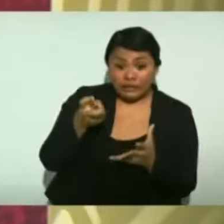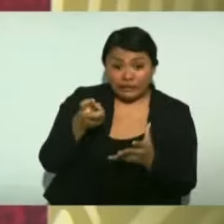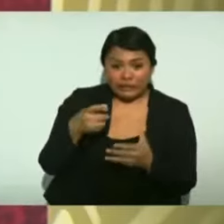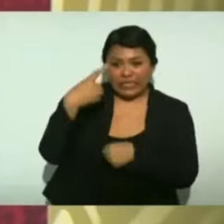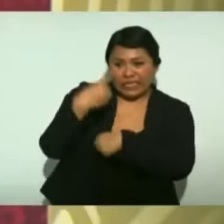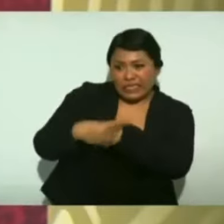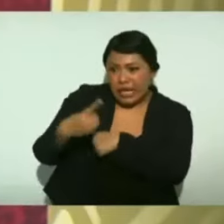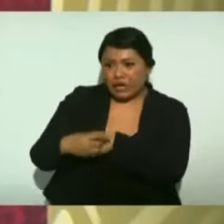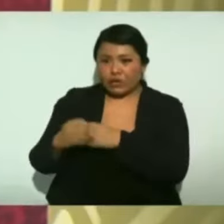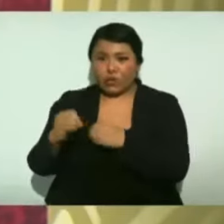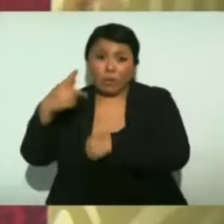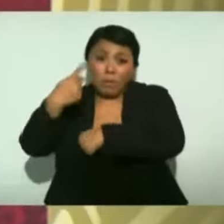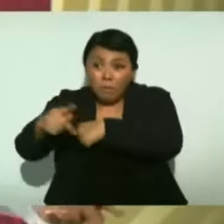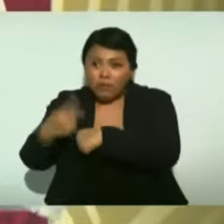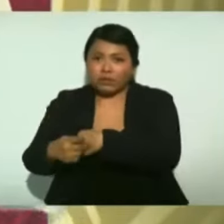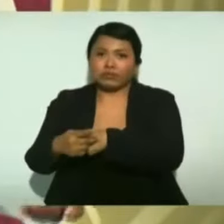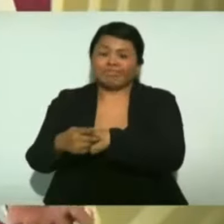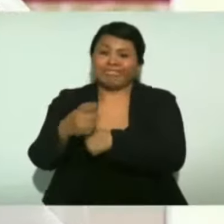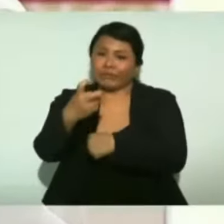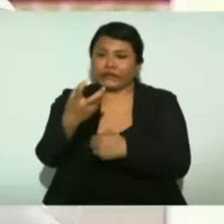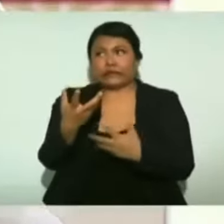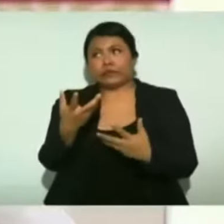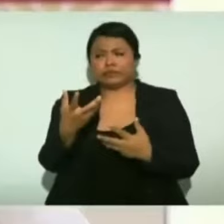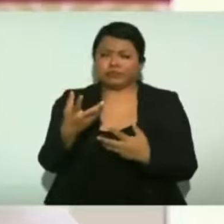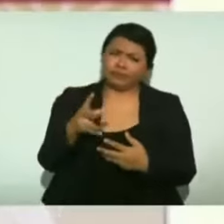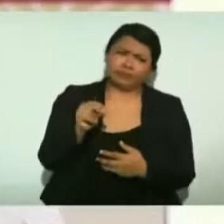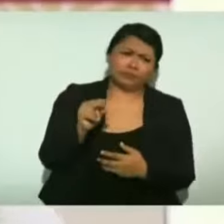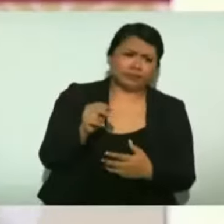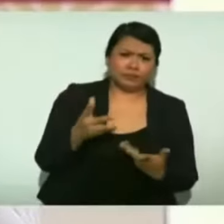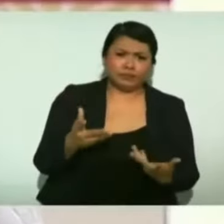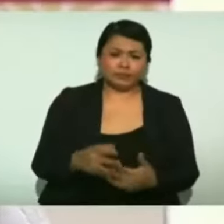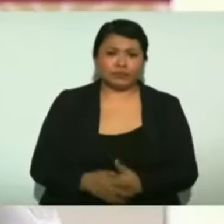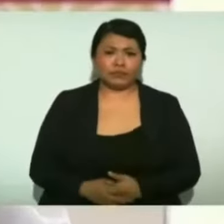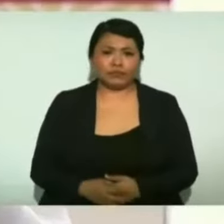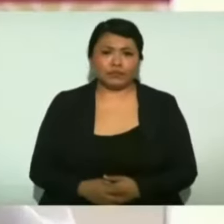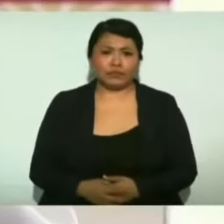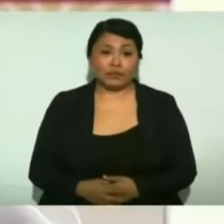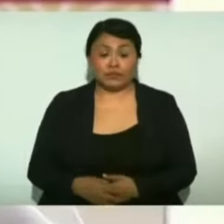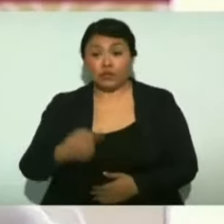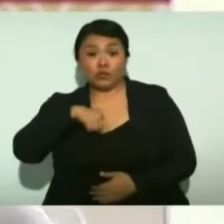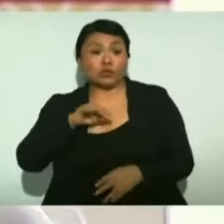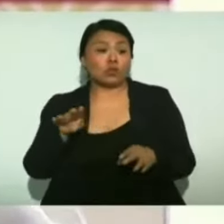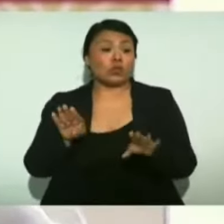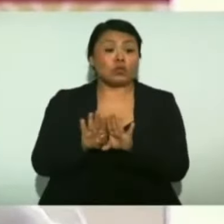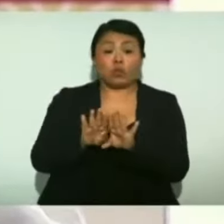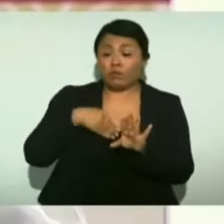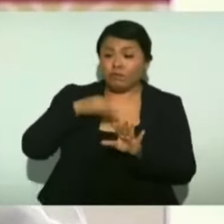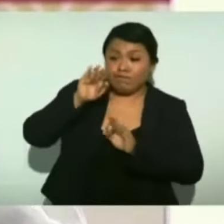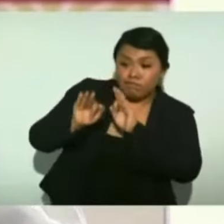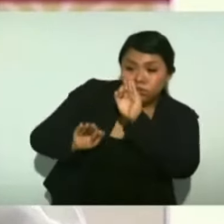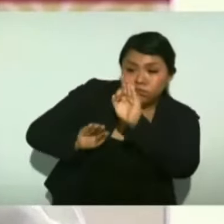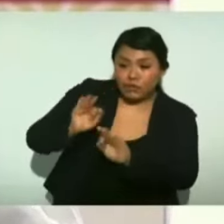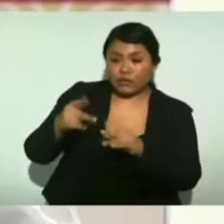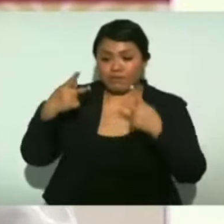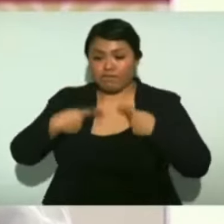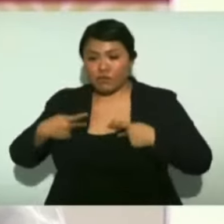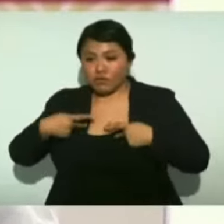que no haya opciones para atender a la gente.